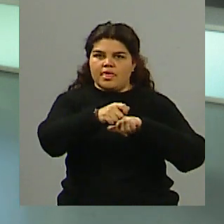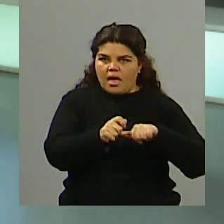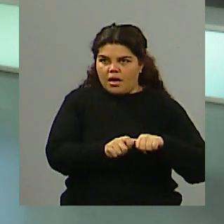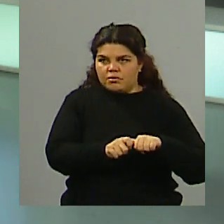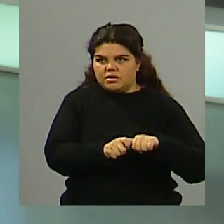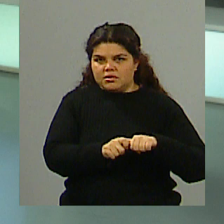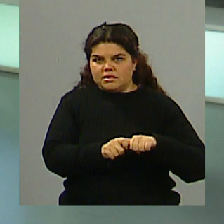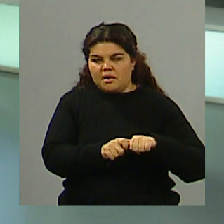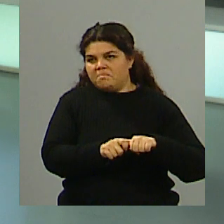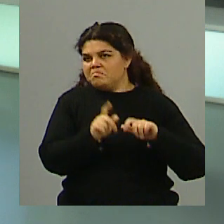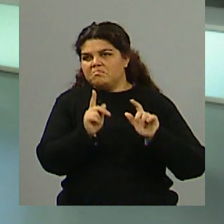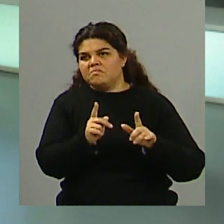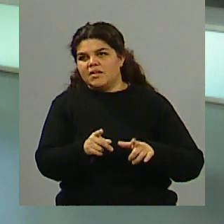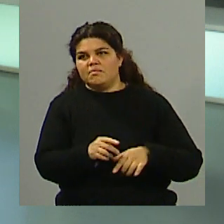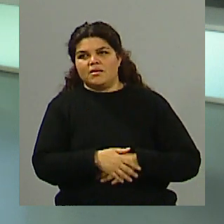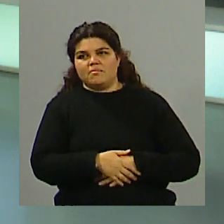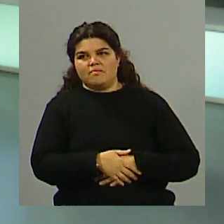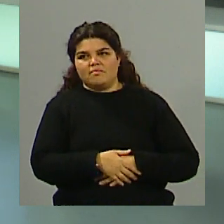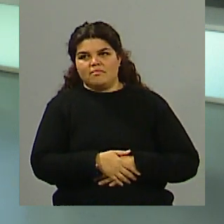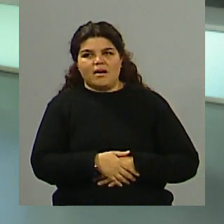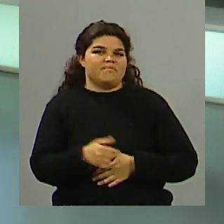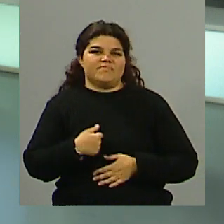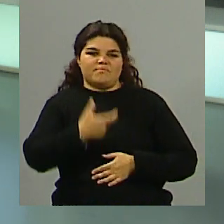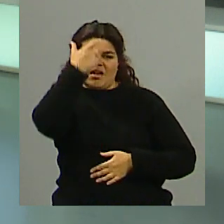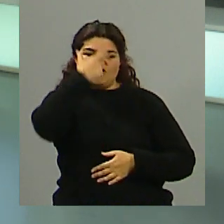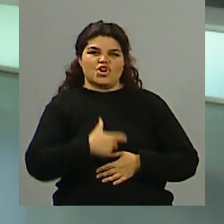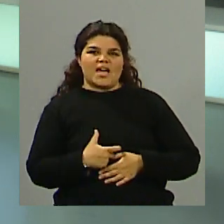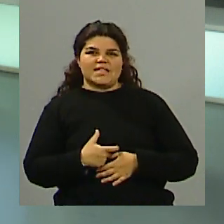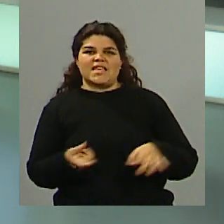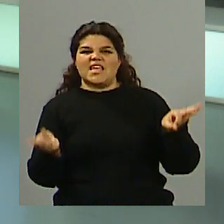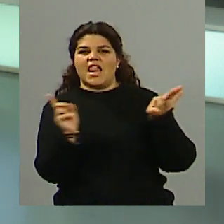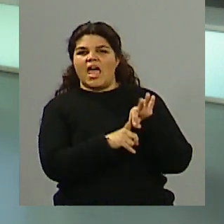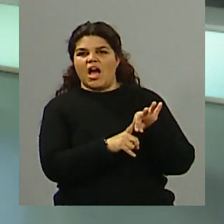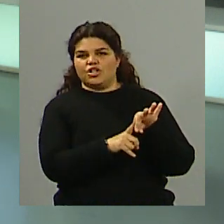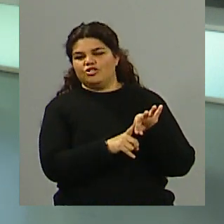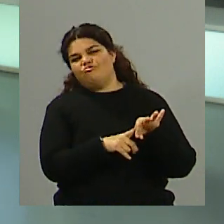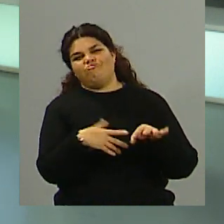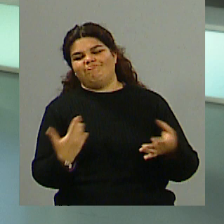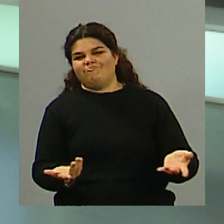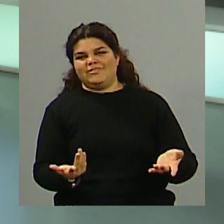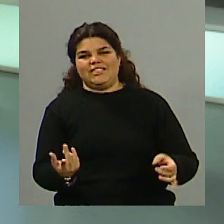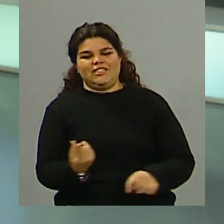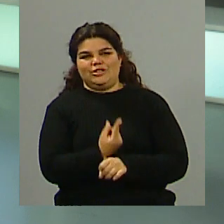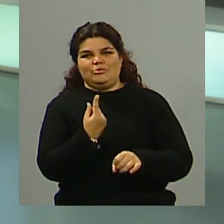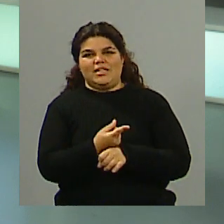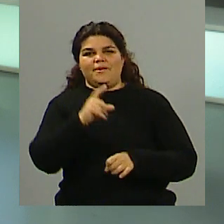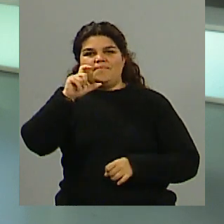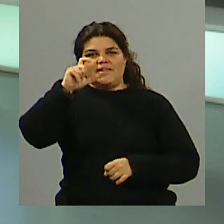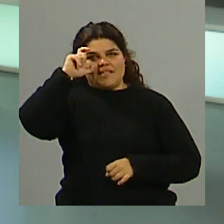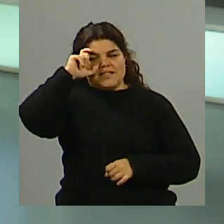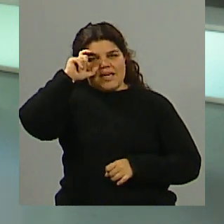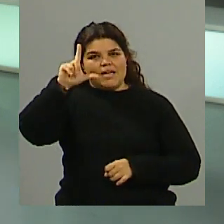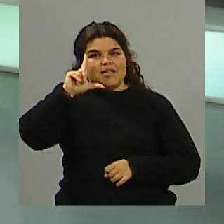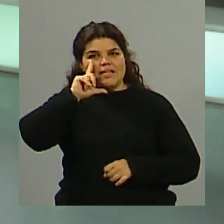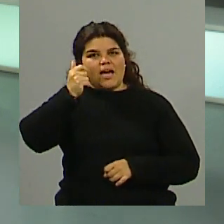acordó de la comunidad de salir de acá. Dios mío, sí, es complicado. Que estábamos ahí, vos cuando ves todo eso y vos